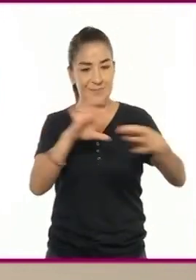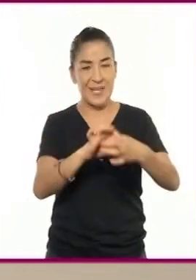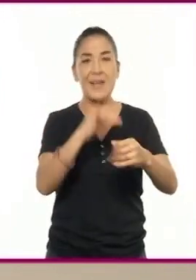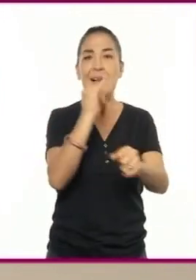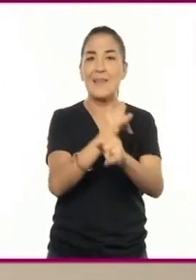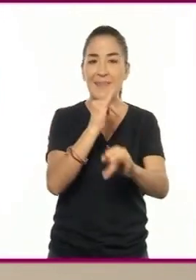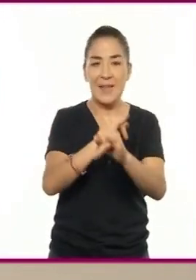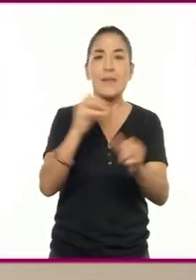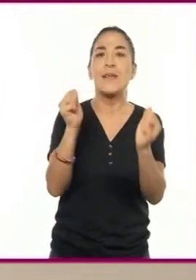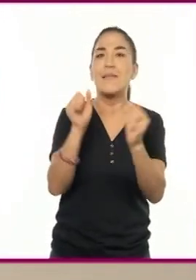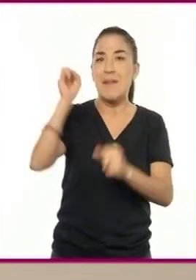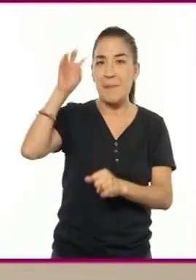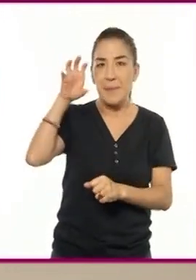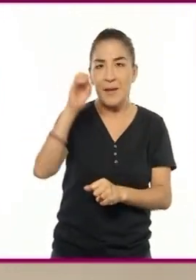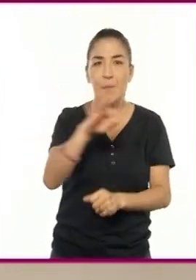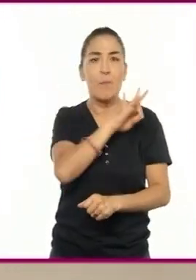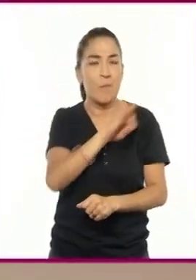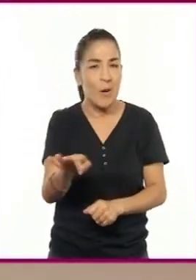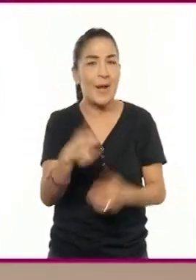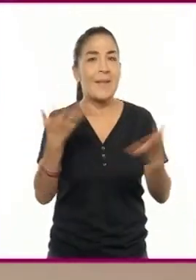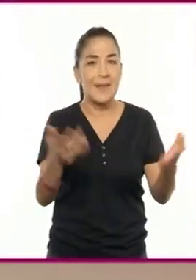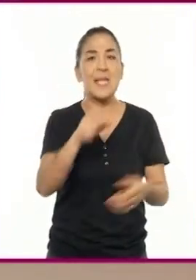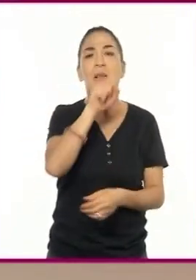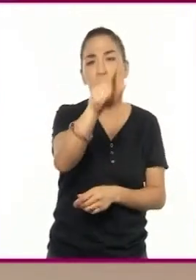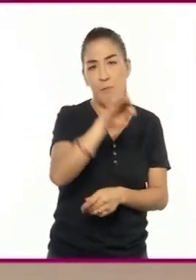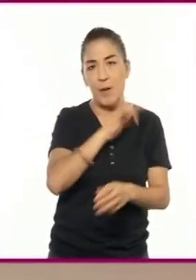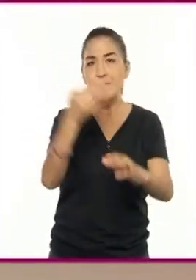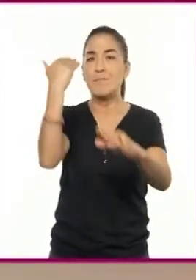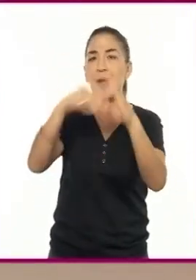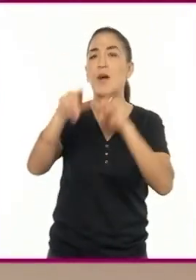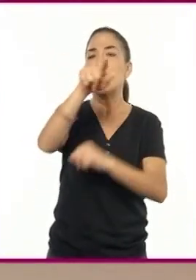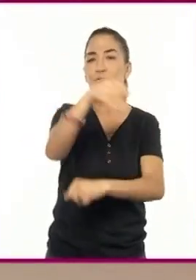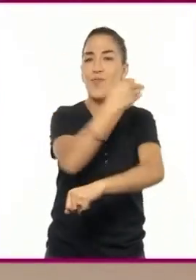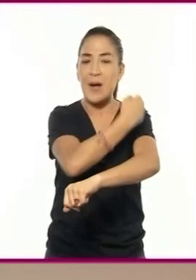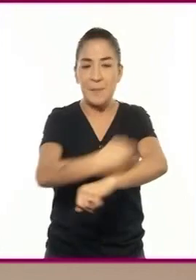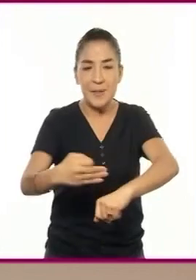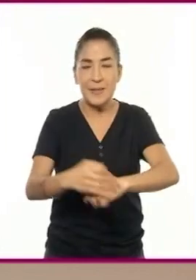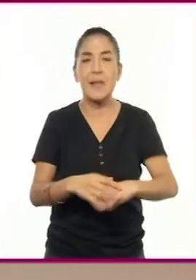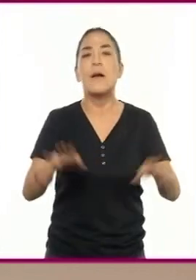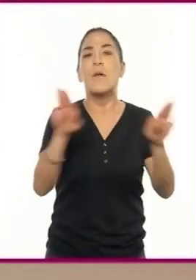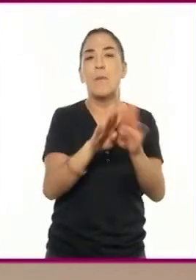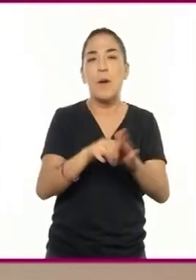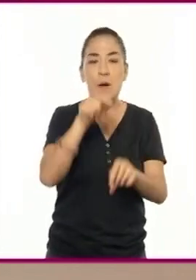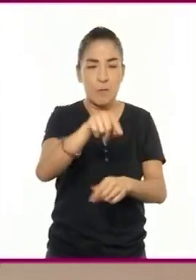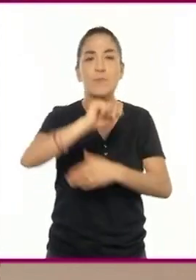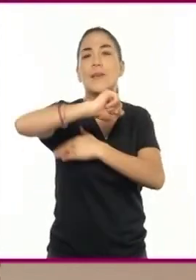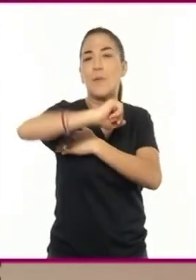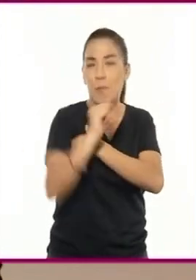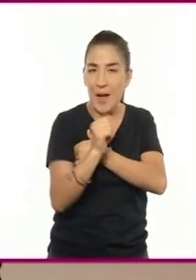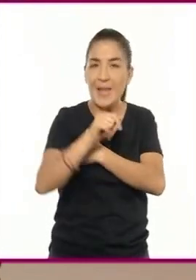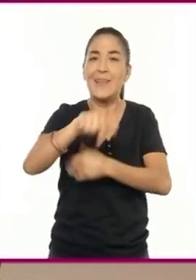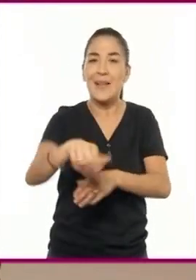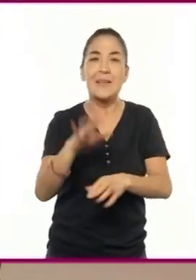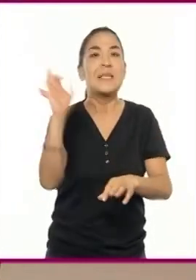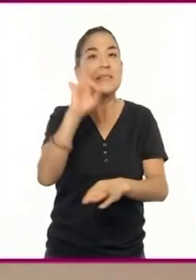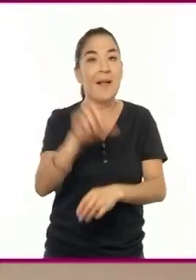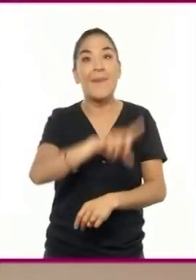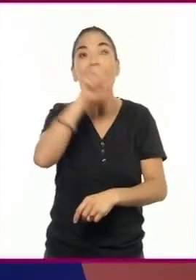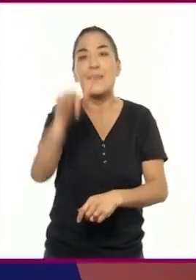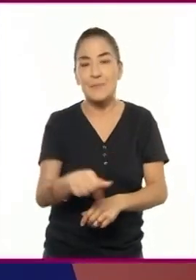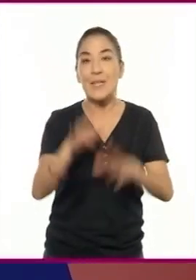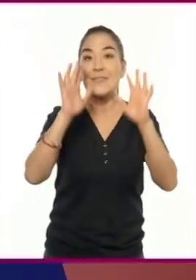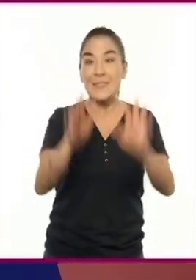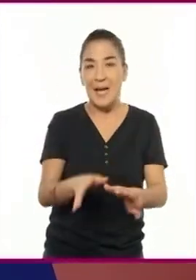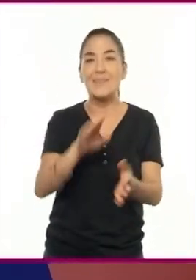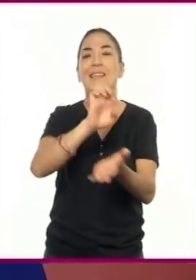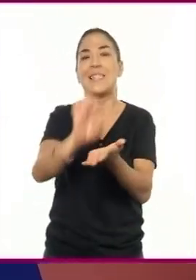También pueden presentarla a sus familiares. Si no es posible, adapten su obra y guárdenla. Ya habrá momento de llegar